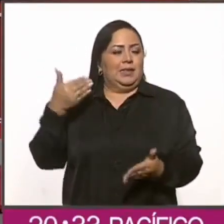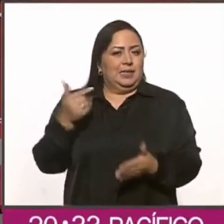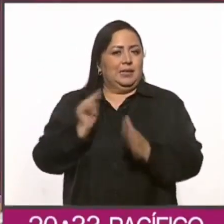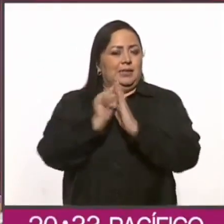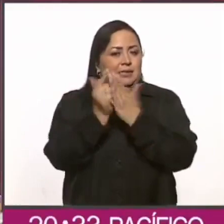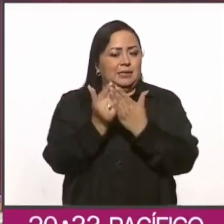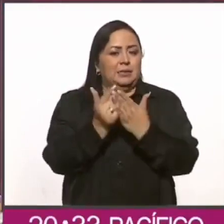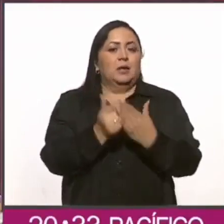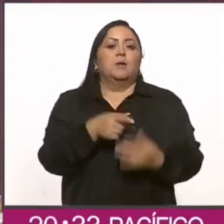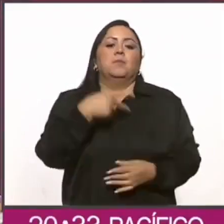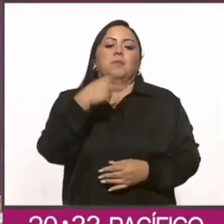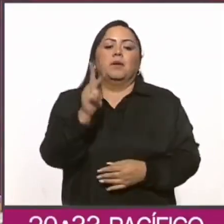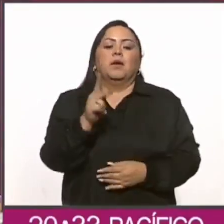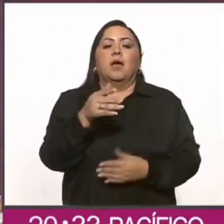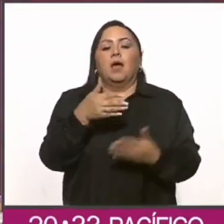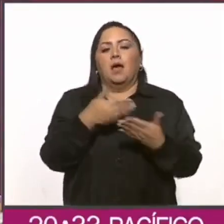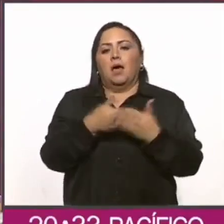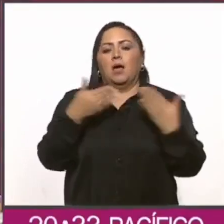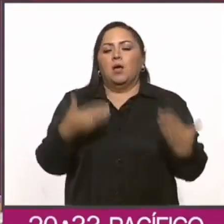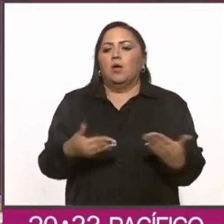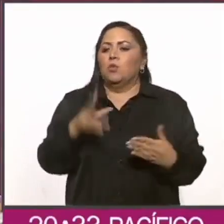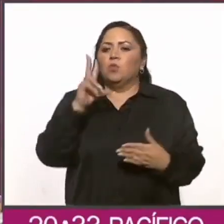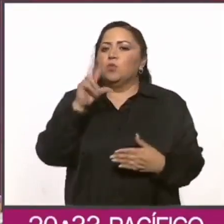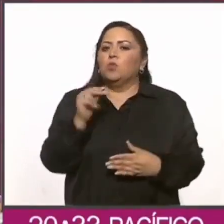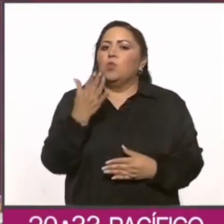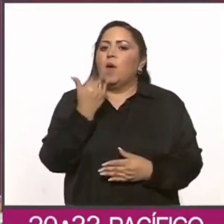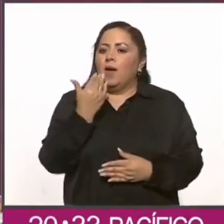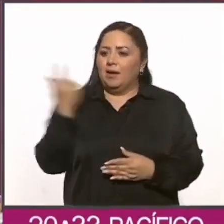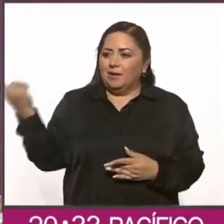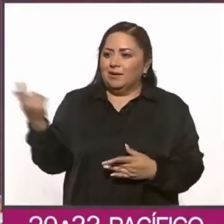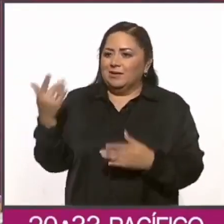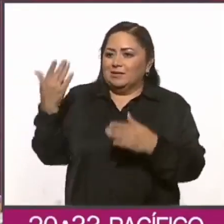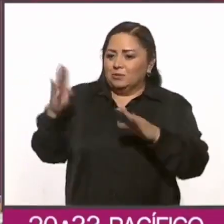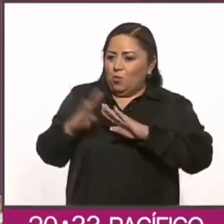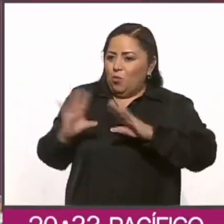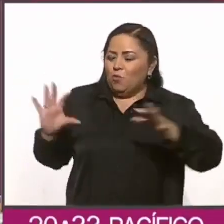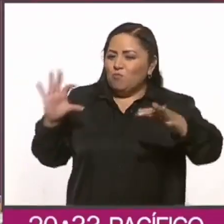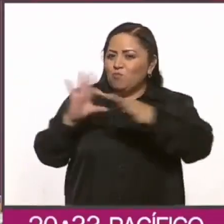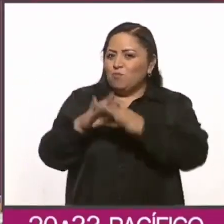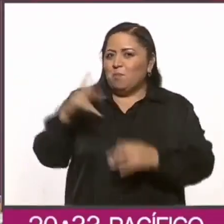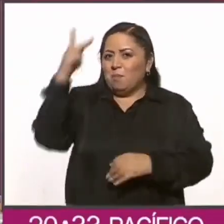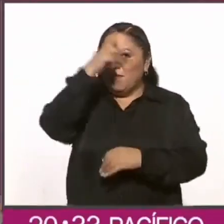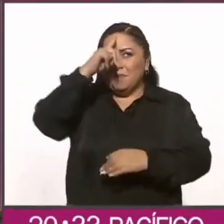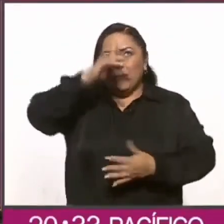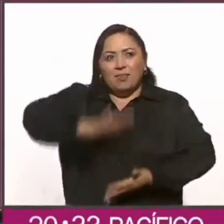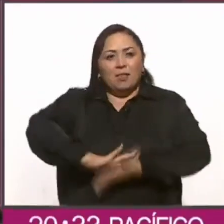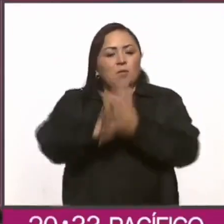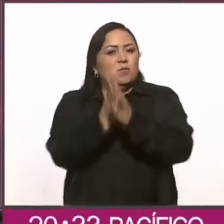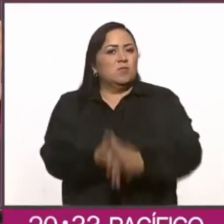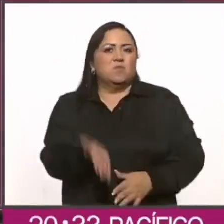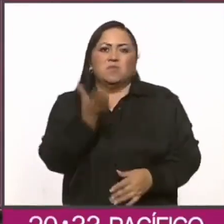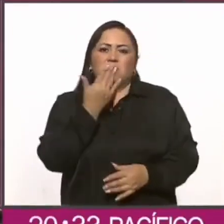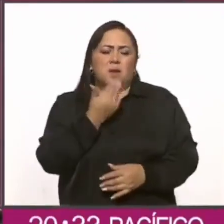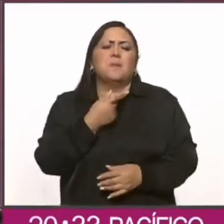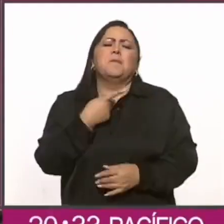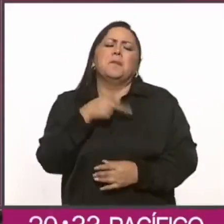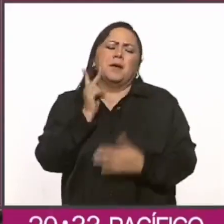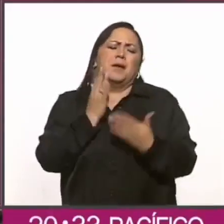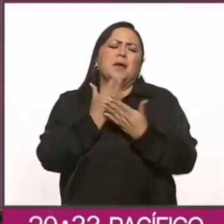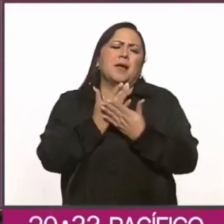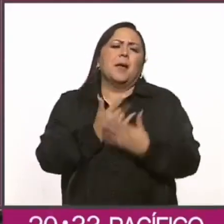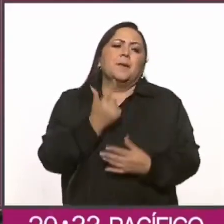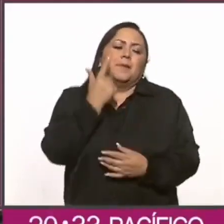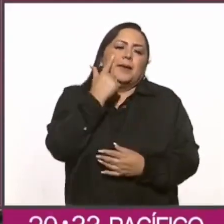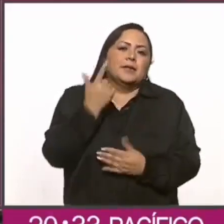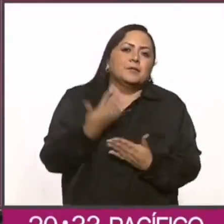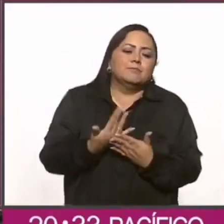corresponde a una estación que no va pegada a la propuesta pedagógica de transformación. Vamos a esperar a ver cuál es la